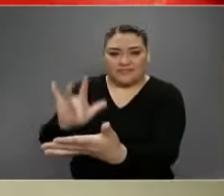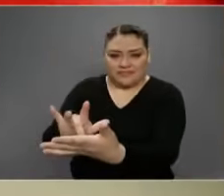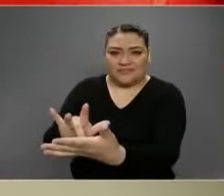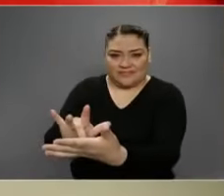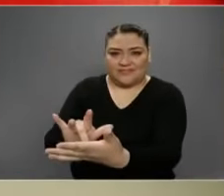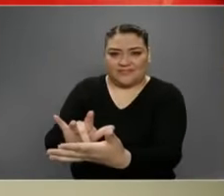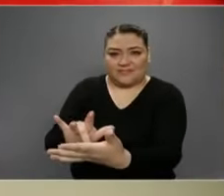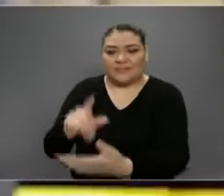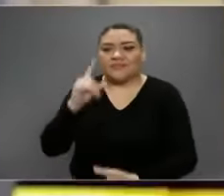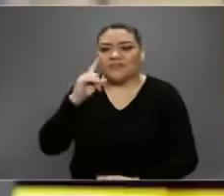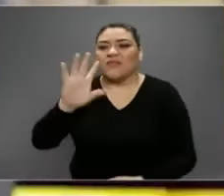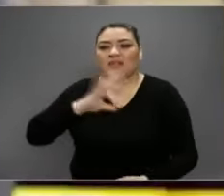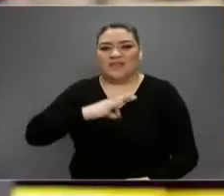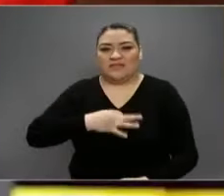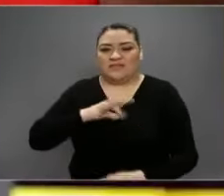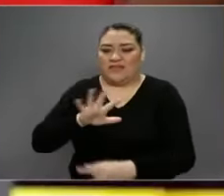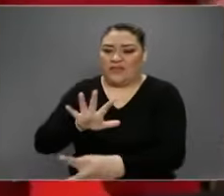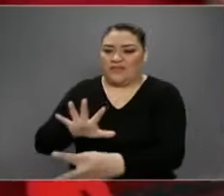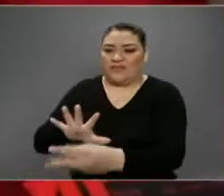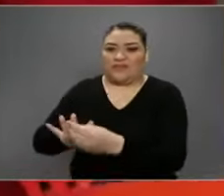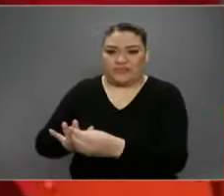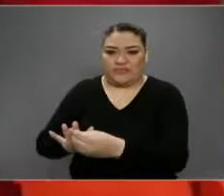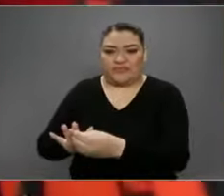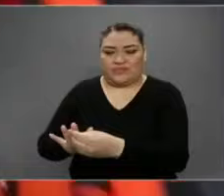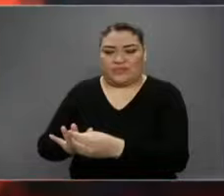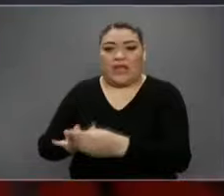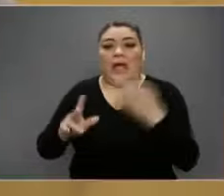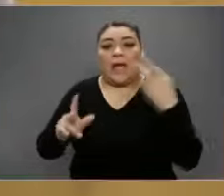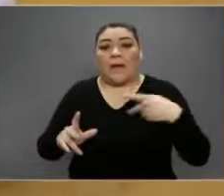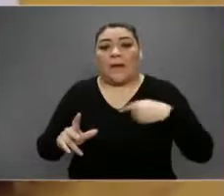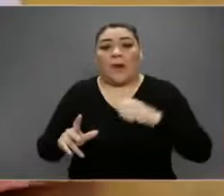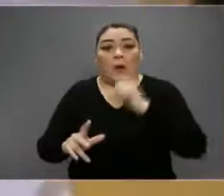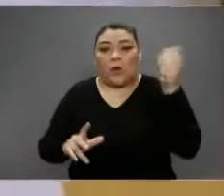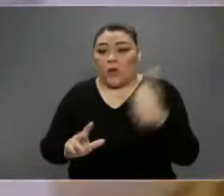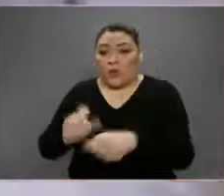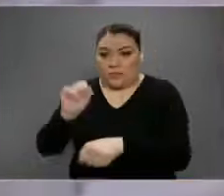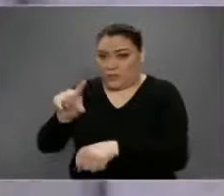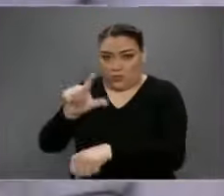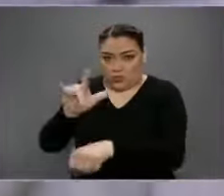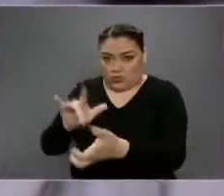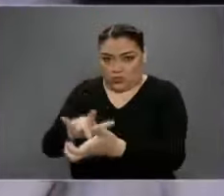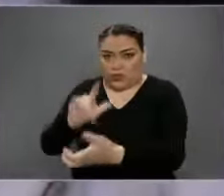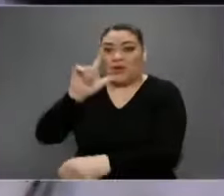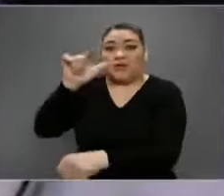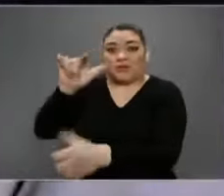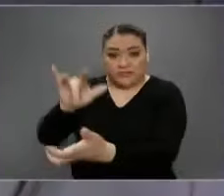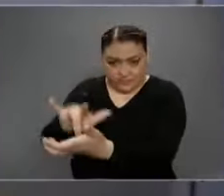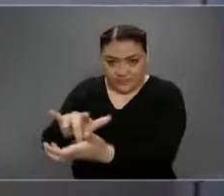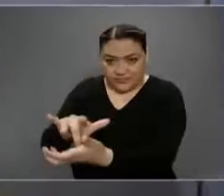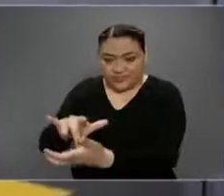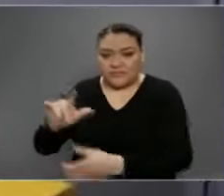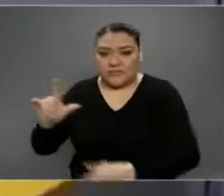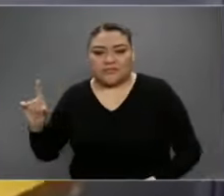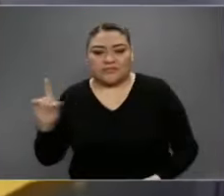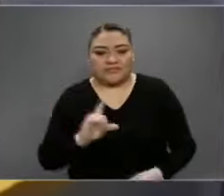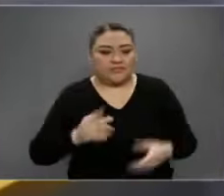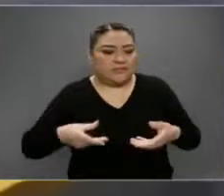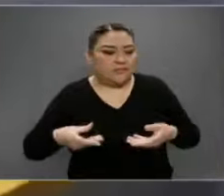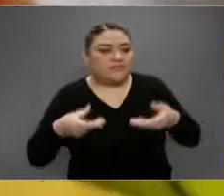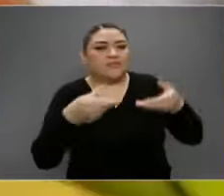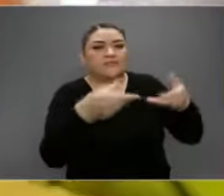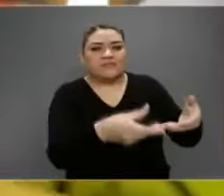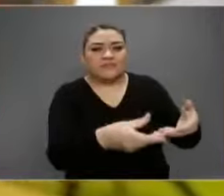zona, digamos, infectada. Esa otra persona toca esa misma zona, entrega un